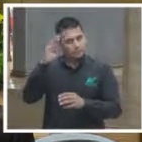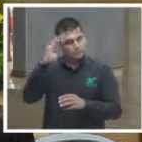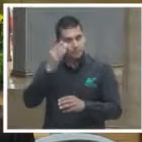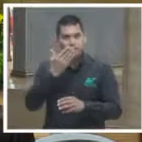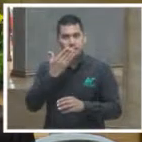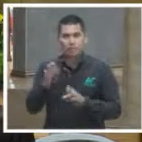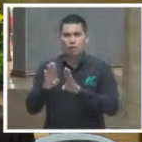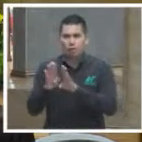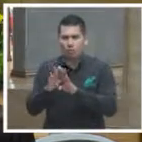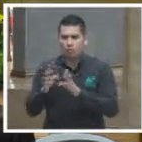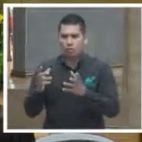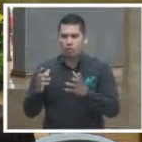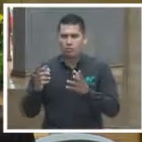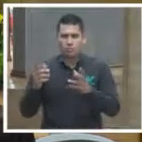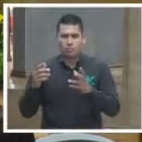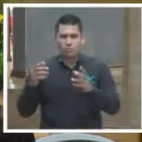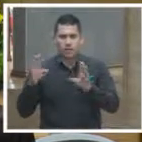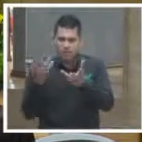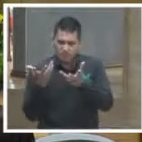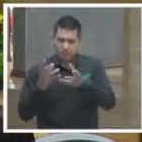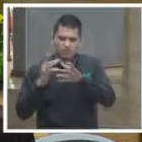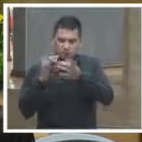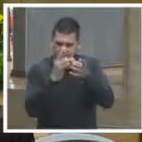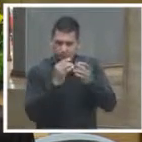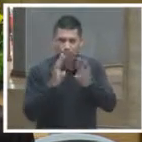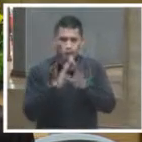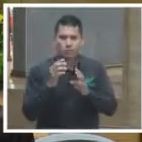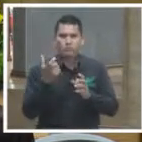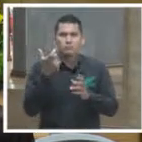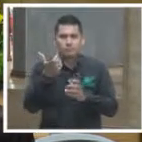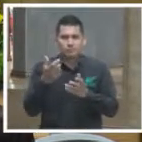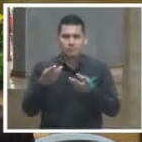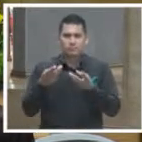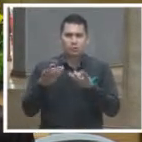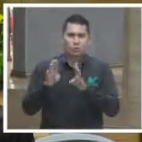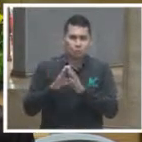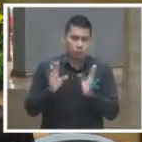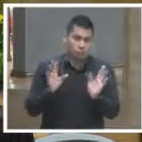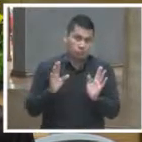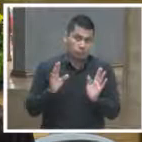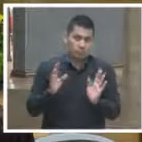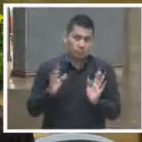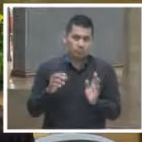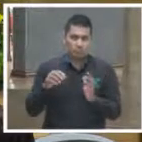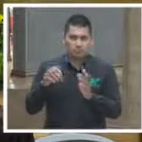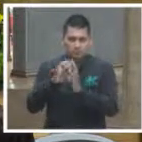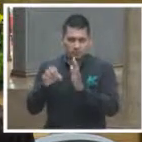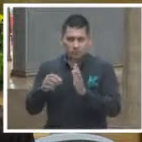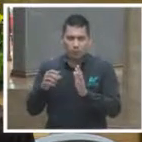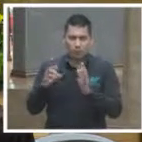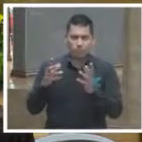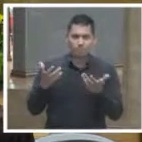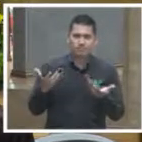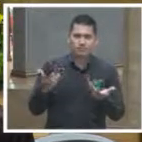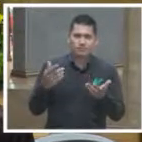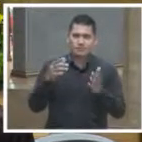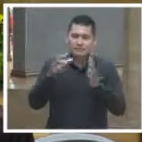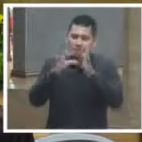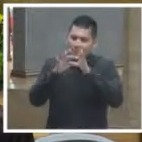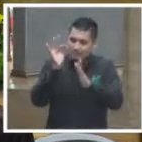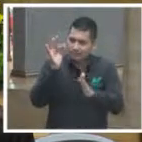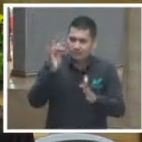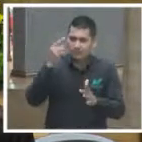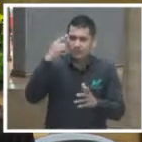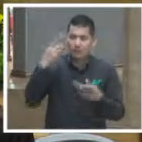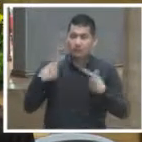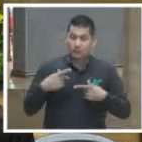opacamente se publica entonces haciendo el mismo símil ¿cuál sería el punto de inflexión aceptable para que